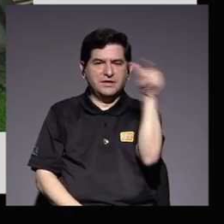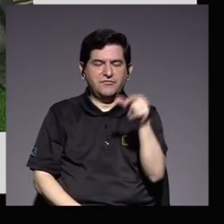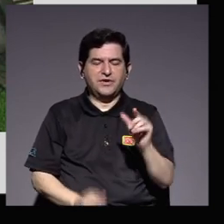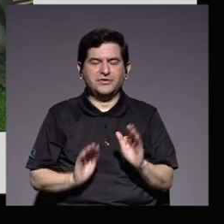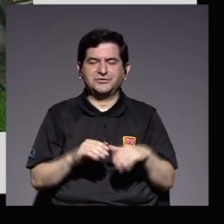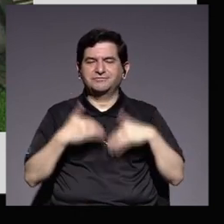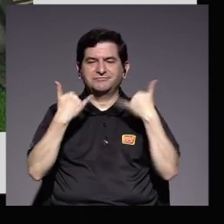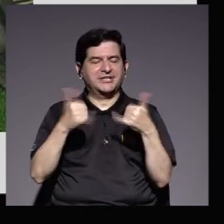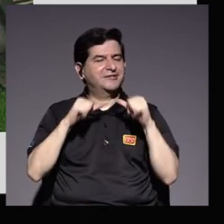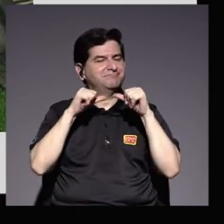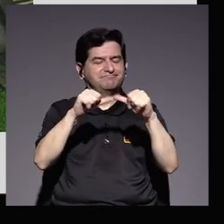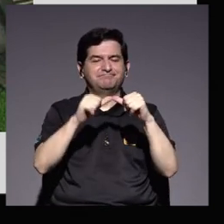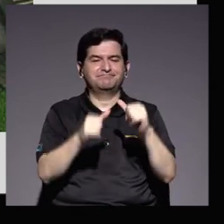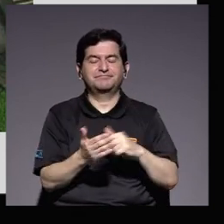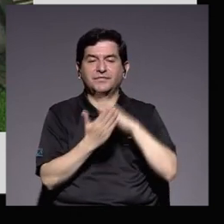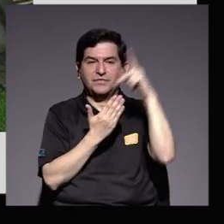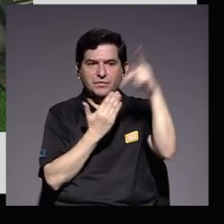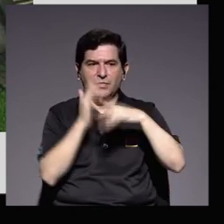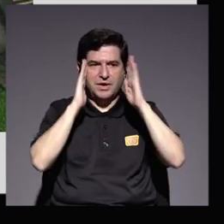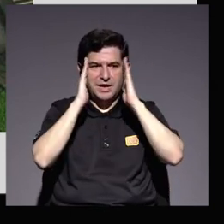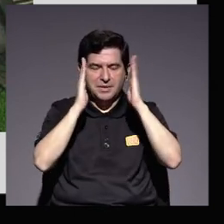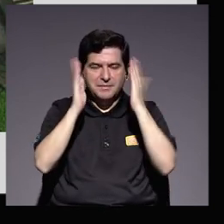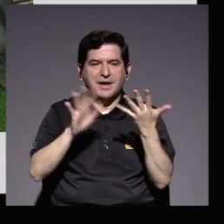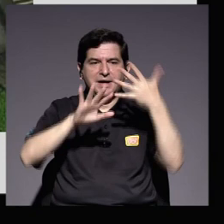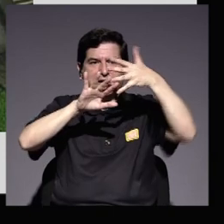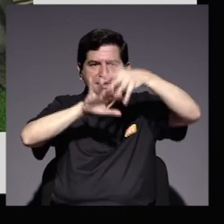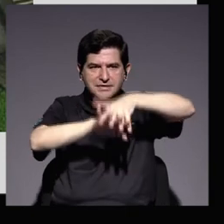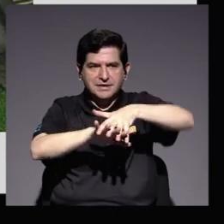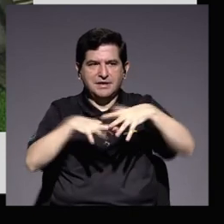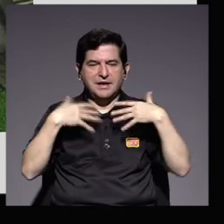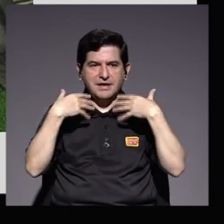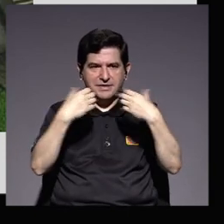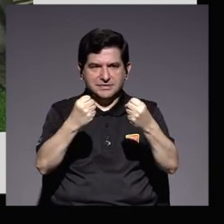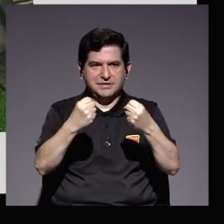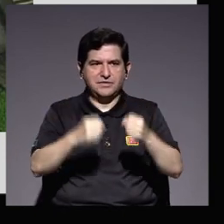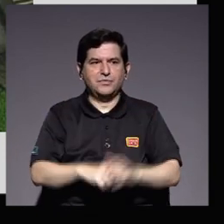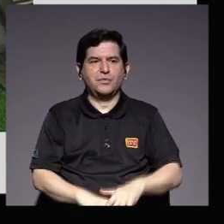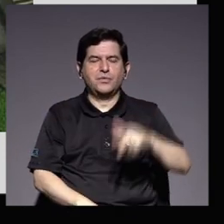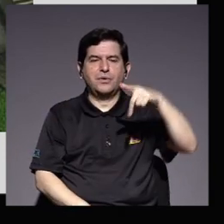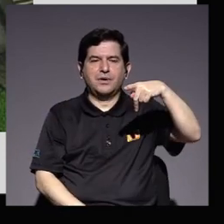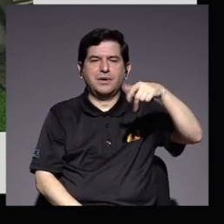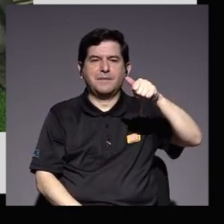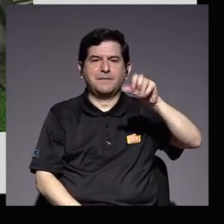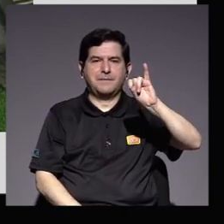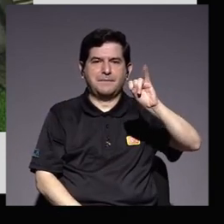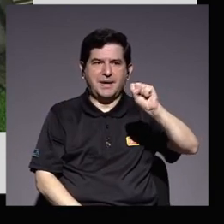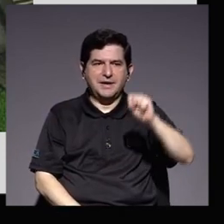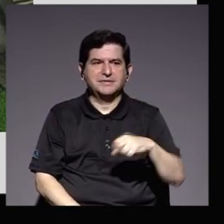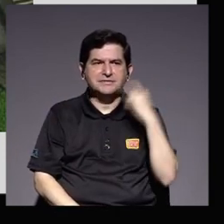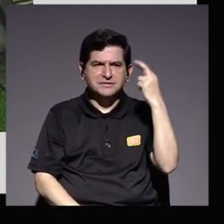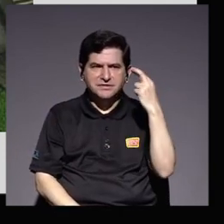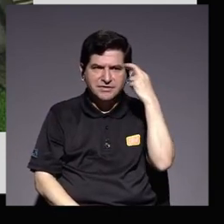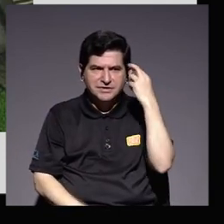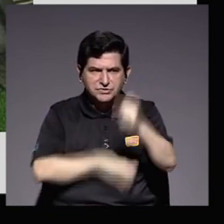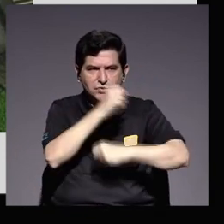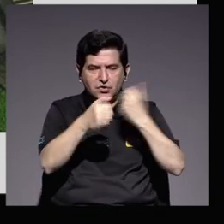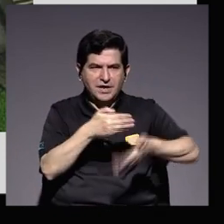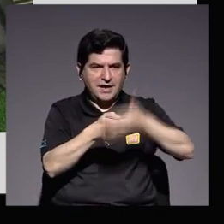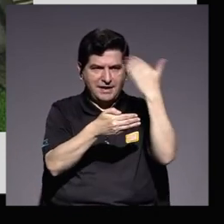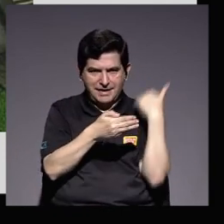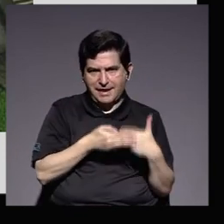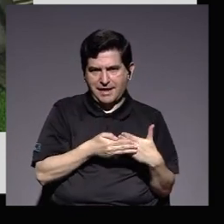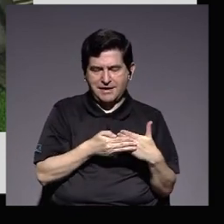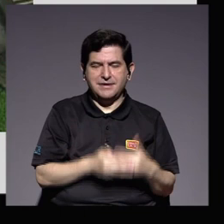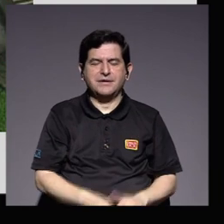como parte del programa de atención integral en salud PAIS esto fue necesario pues en los años anteriores